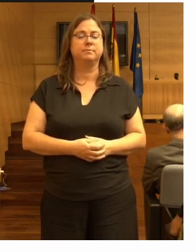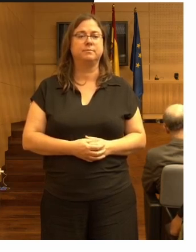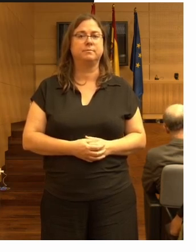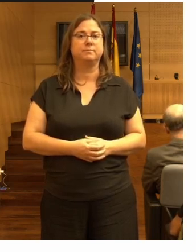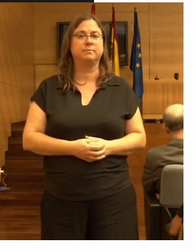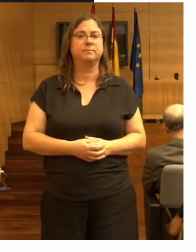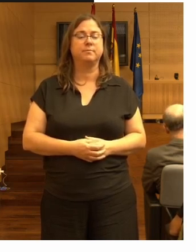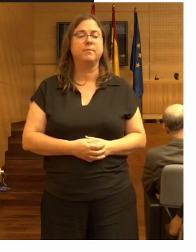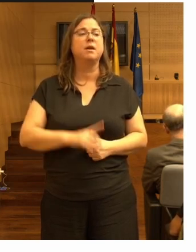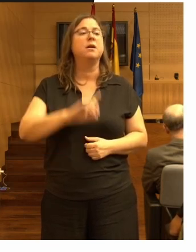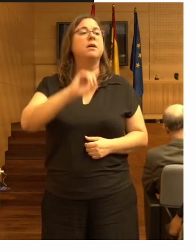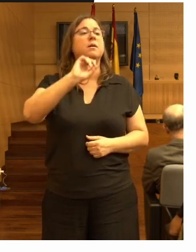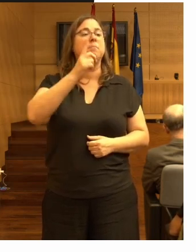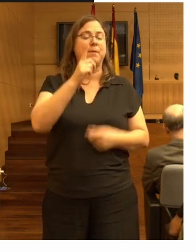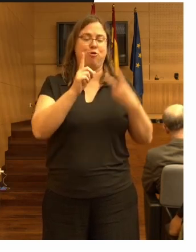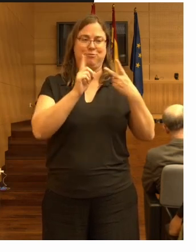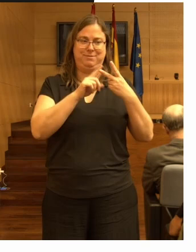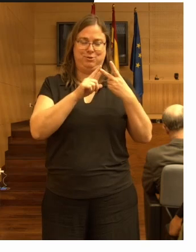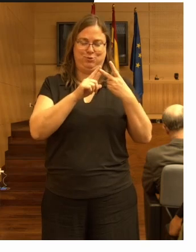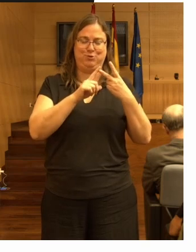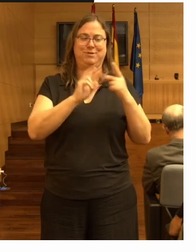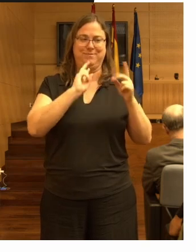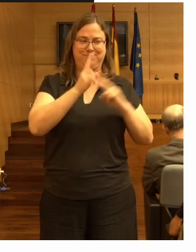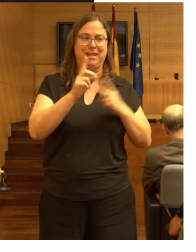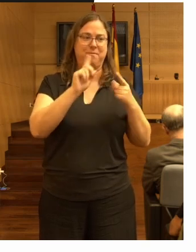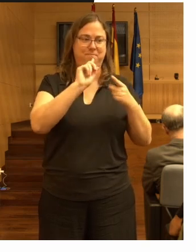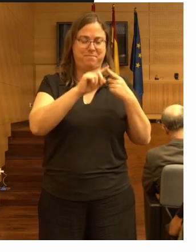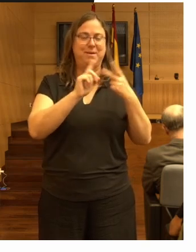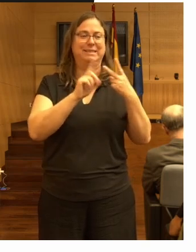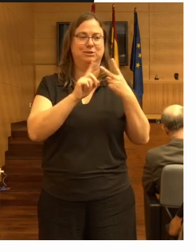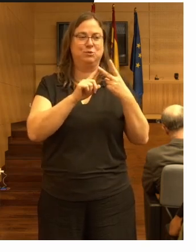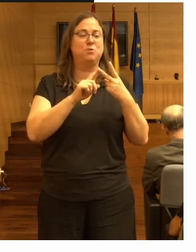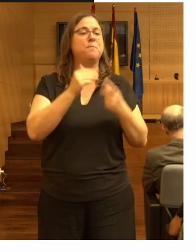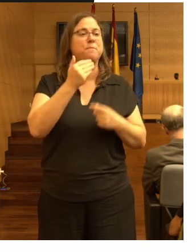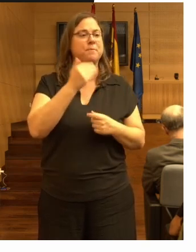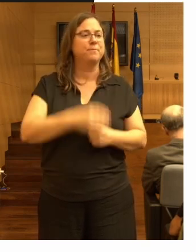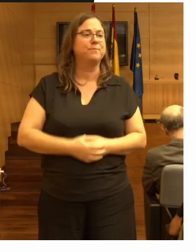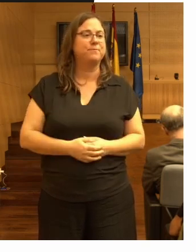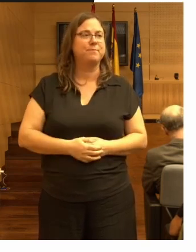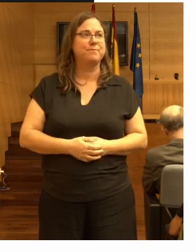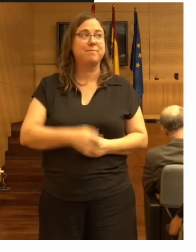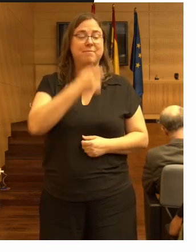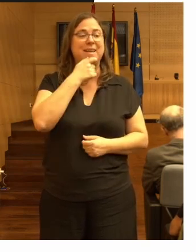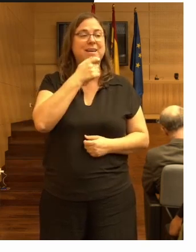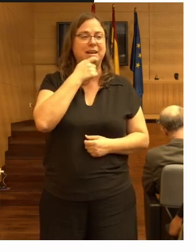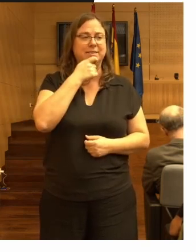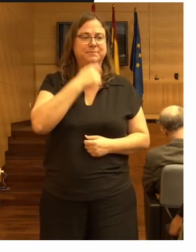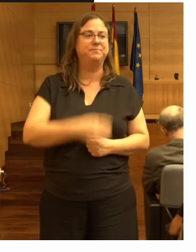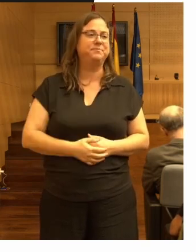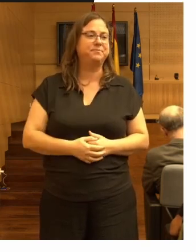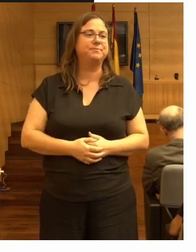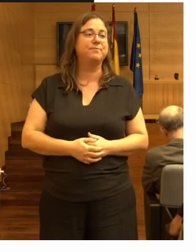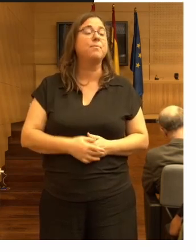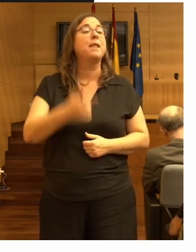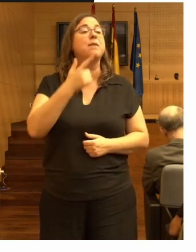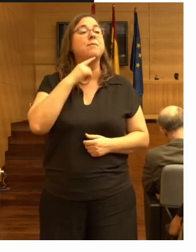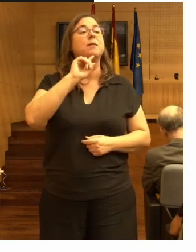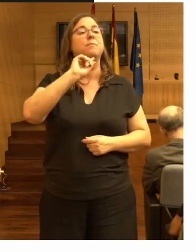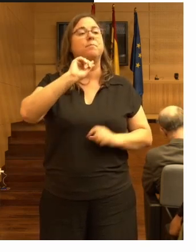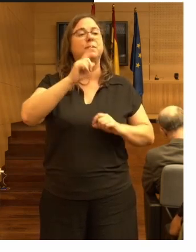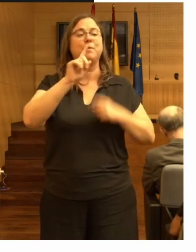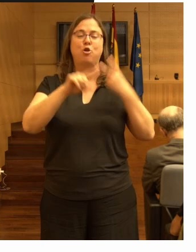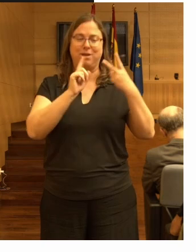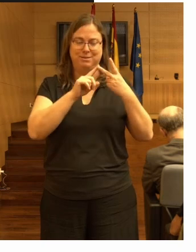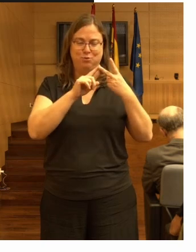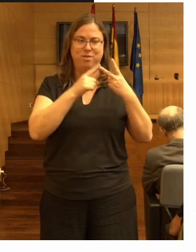pasar primero a la